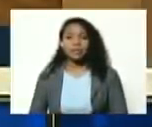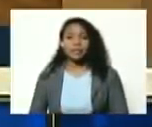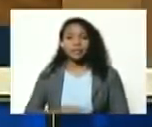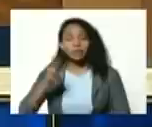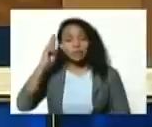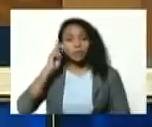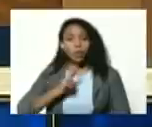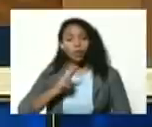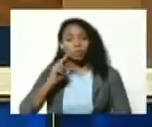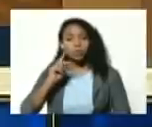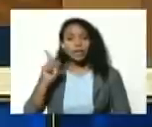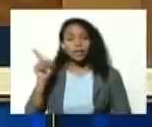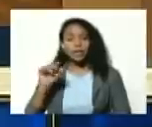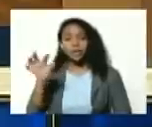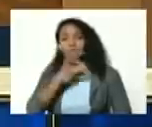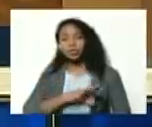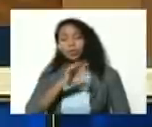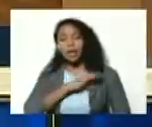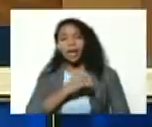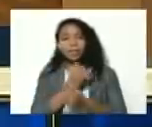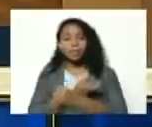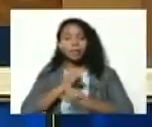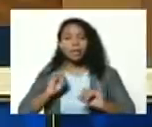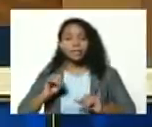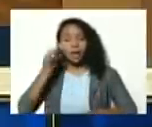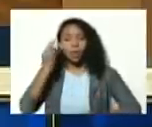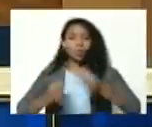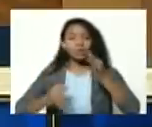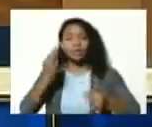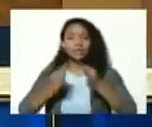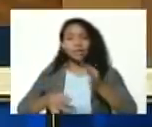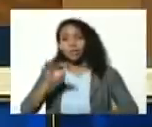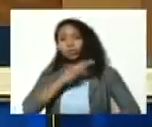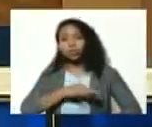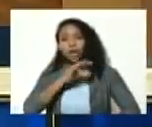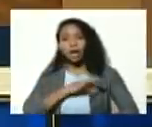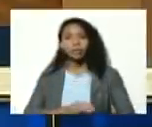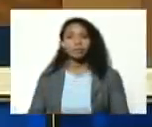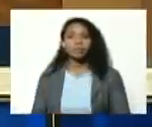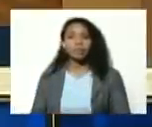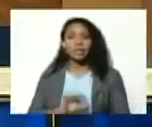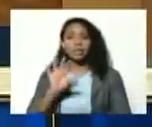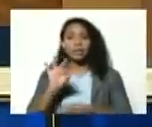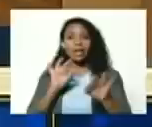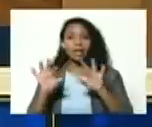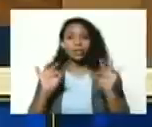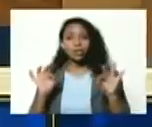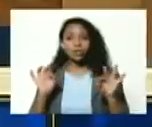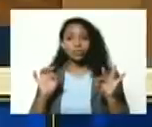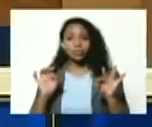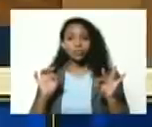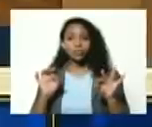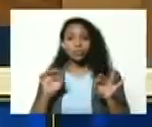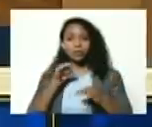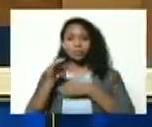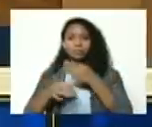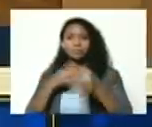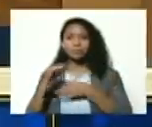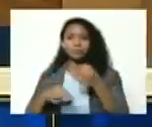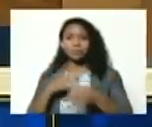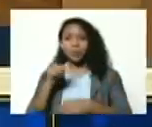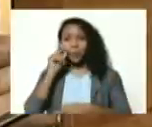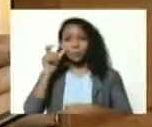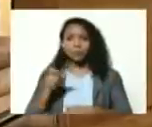soberanía independencia y justicia social selección prólogo y comentario Vladimir